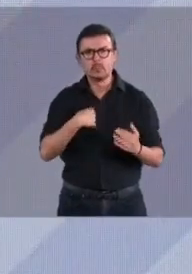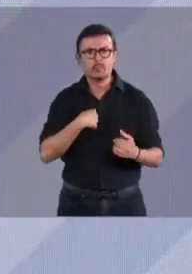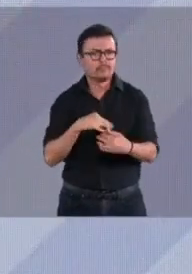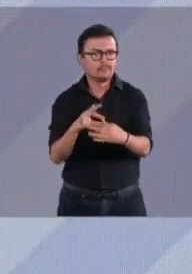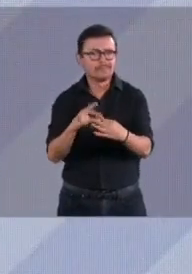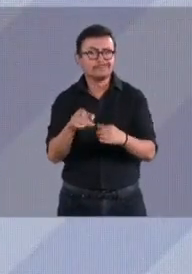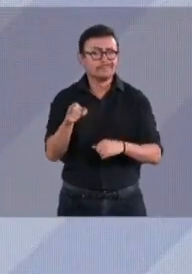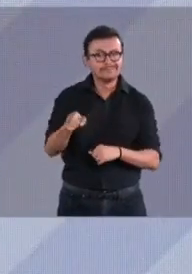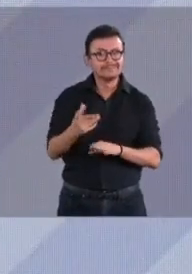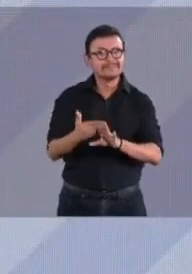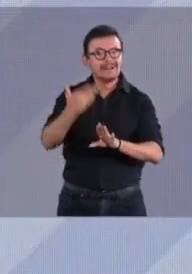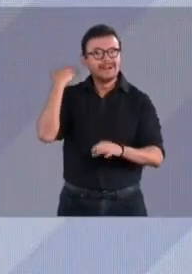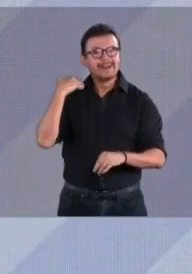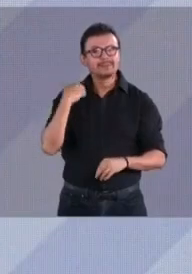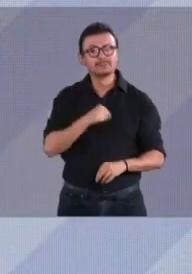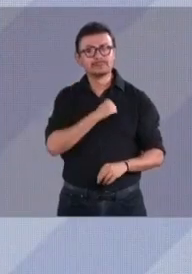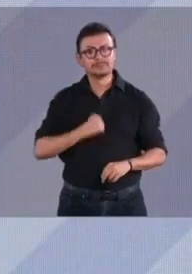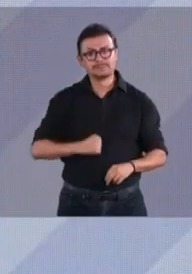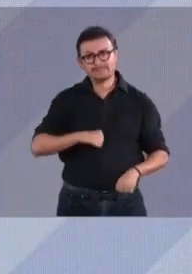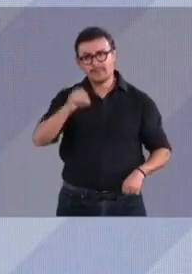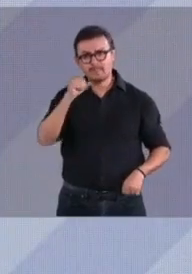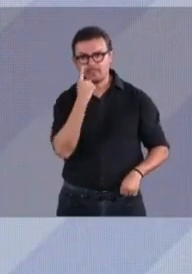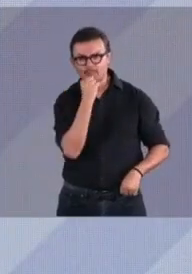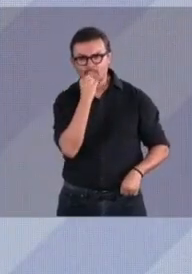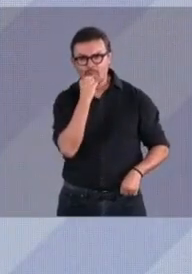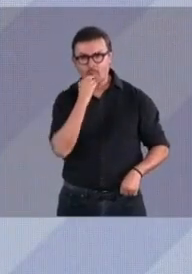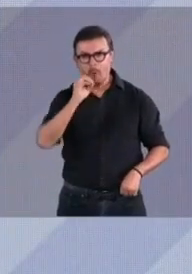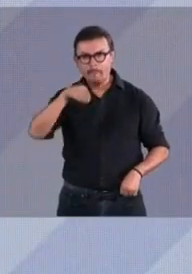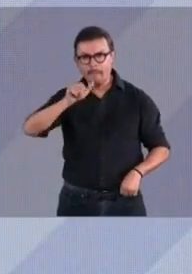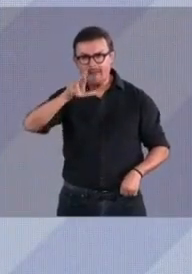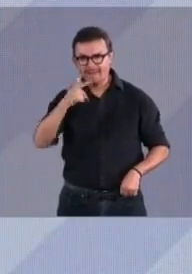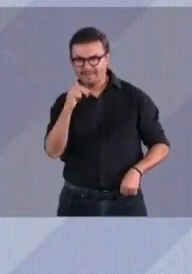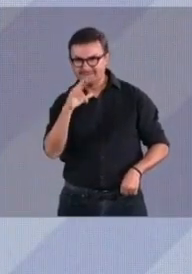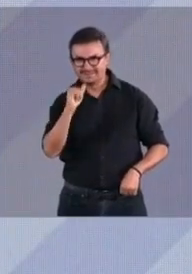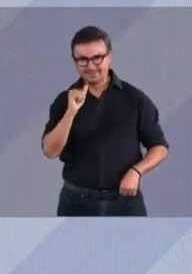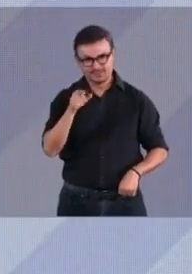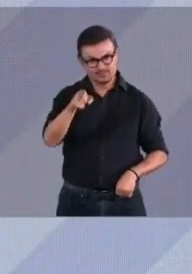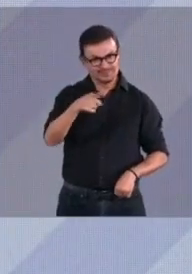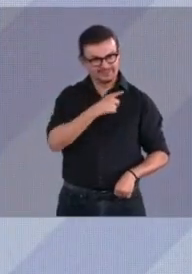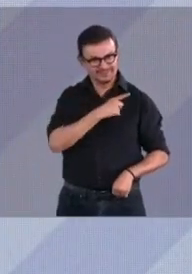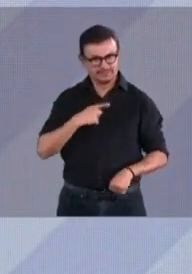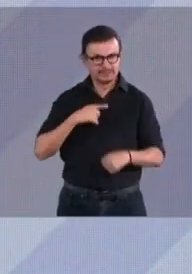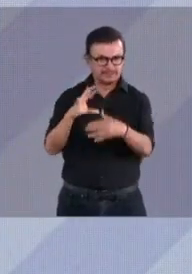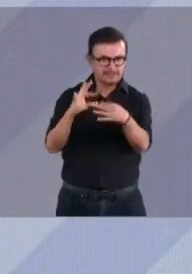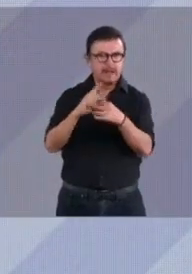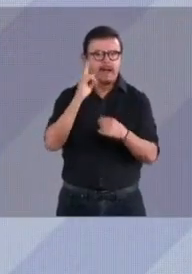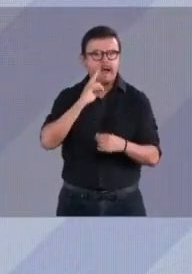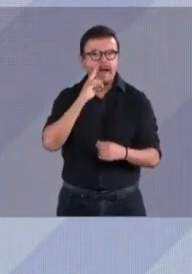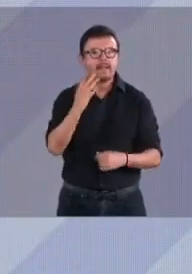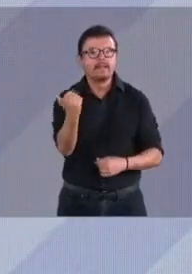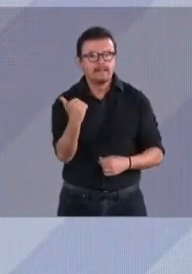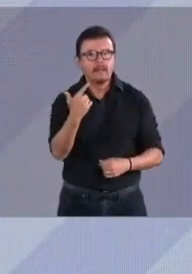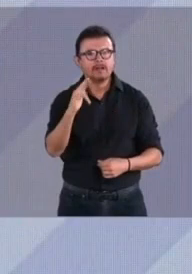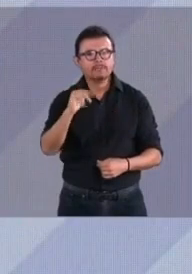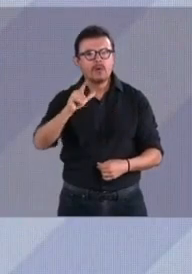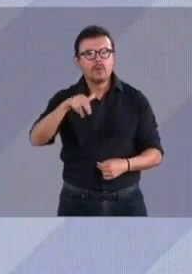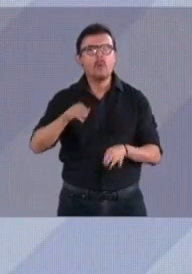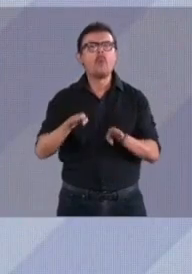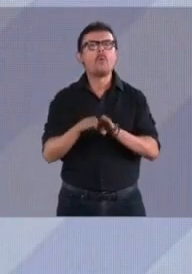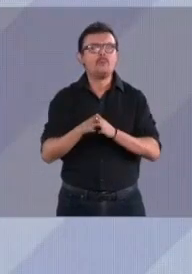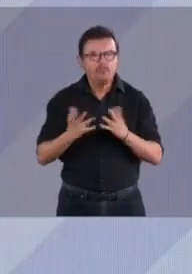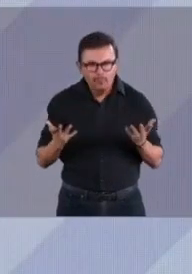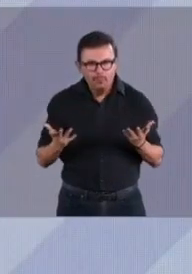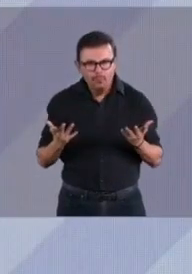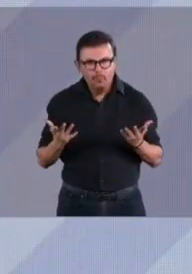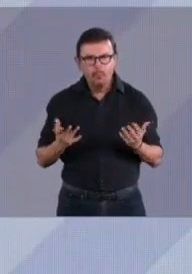García Jafush, le cuente toda esta historia de García Luna y decirte que, pues entonces, ¿cómo explicas el